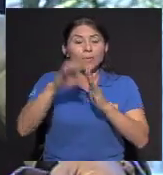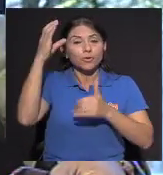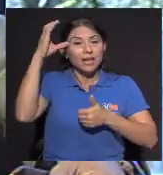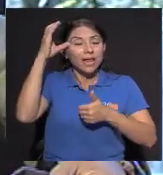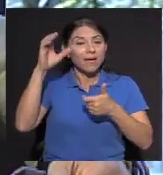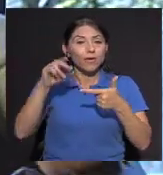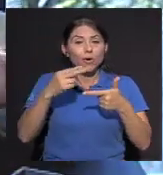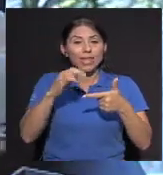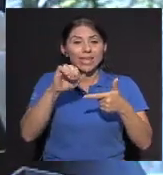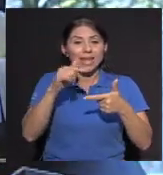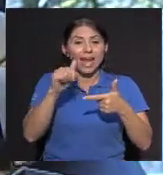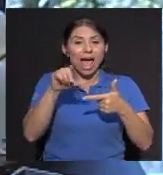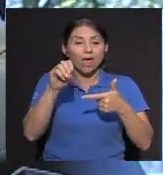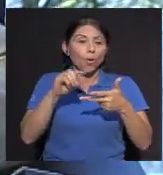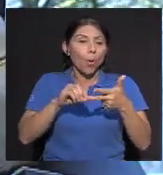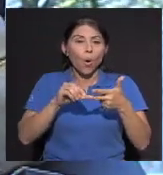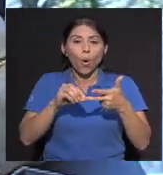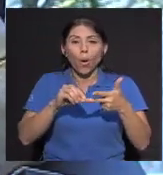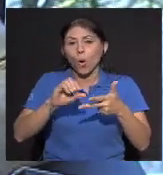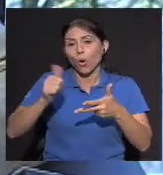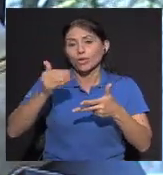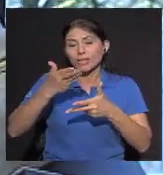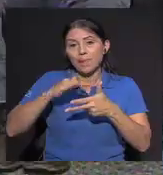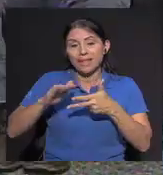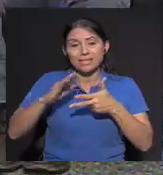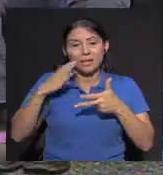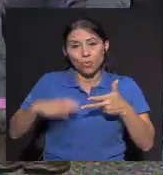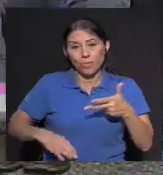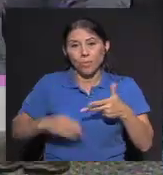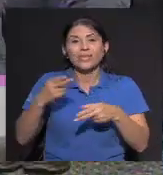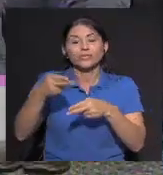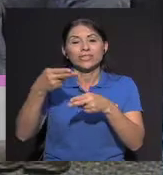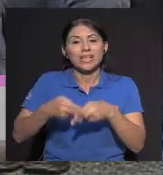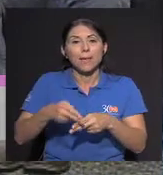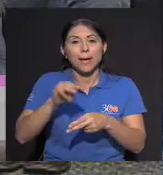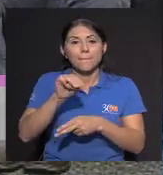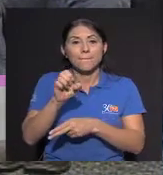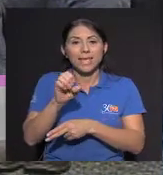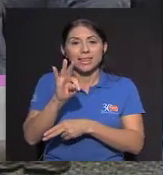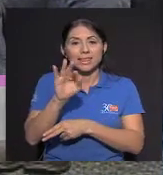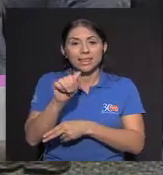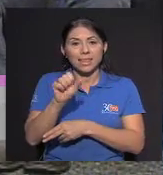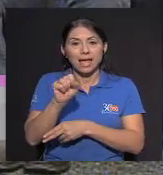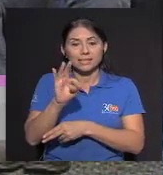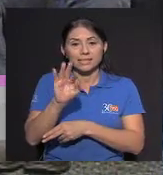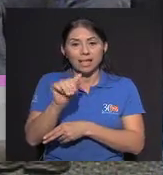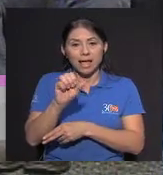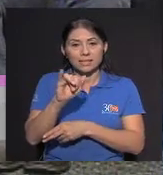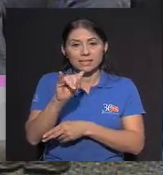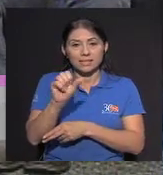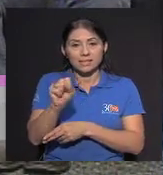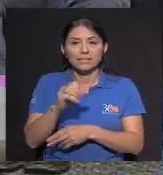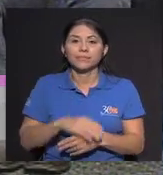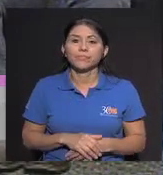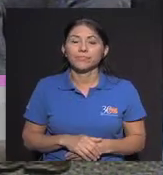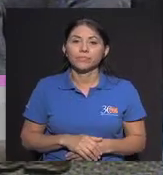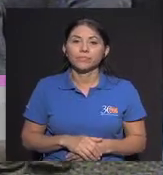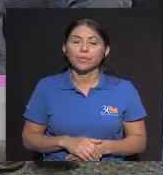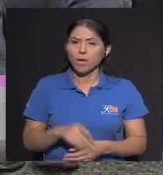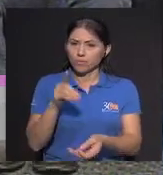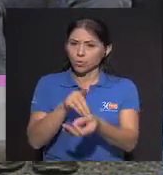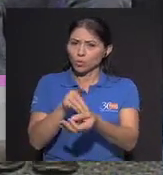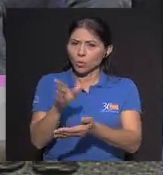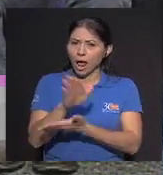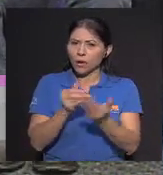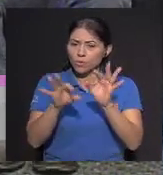Como el hígado El cerebro O otras partes Del cuerpo Que se llaman Metástasis Doctor Bueno Algo muy importante